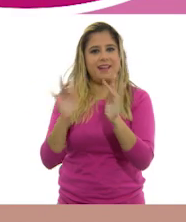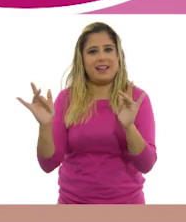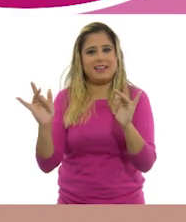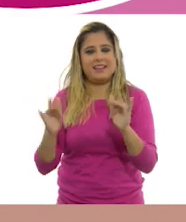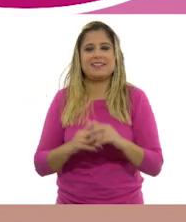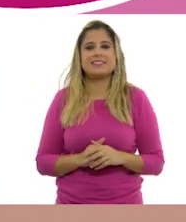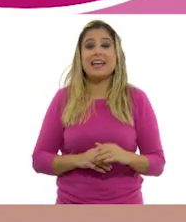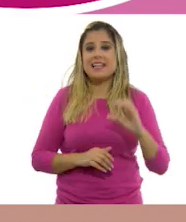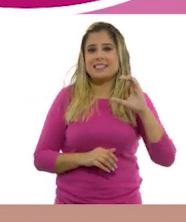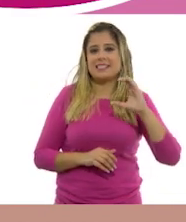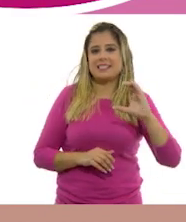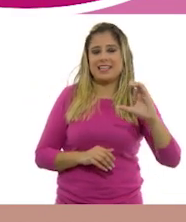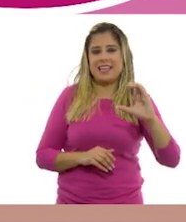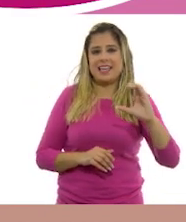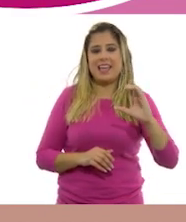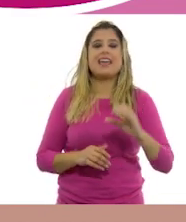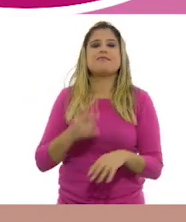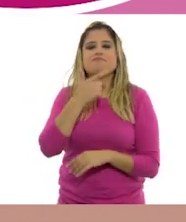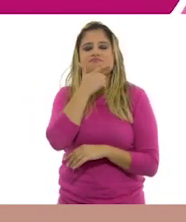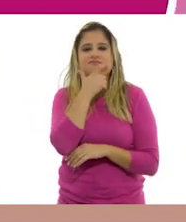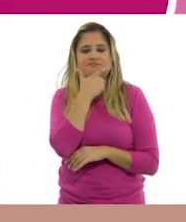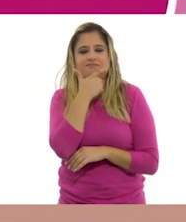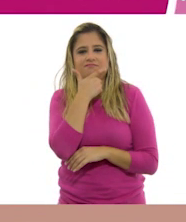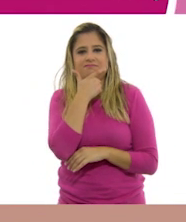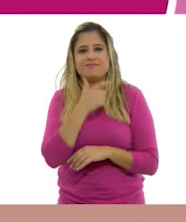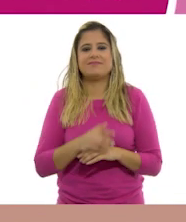C. Gran Bretaña